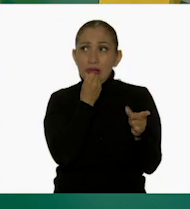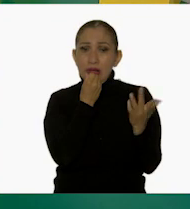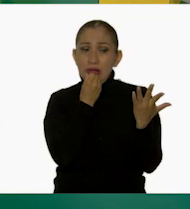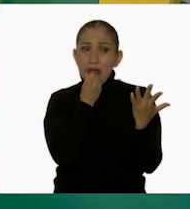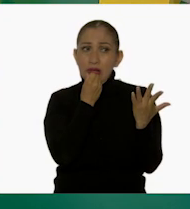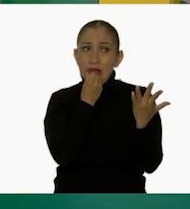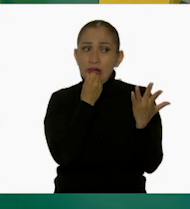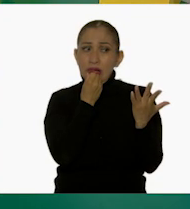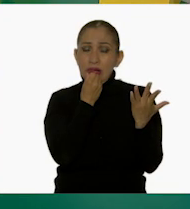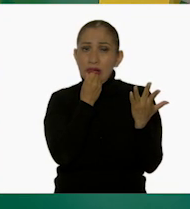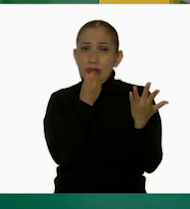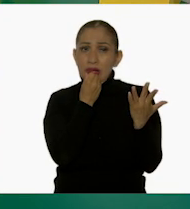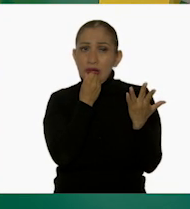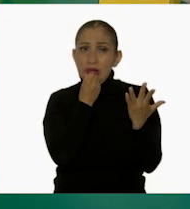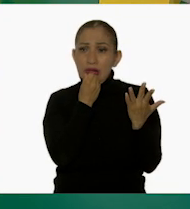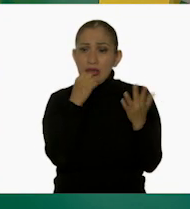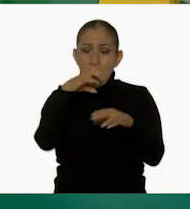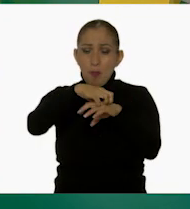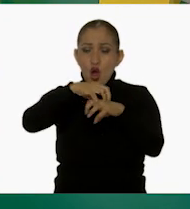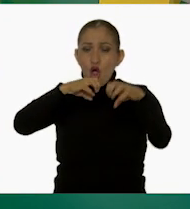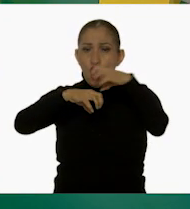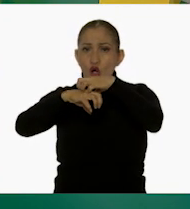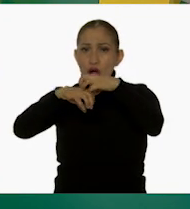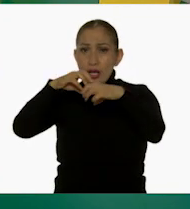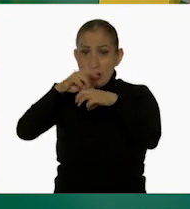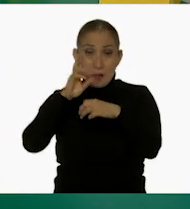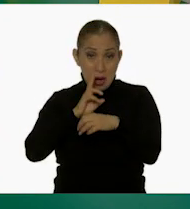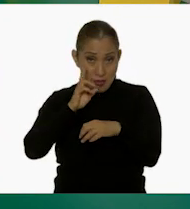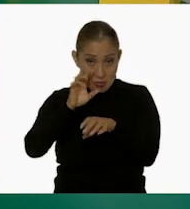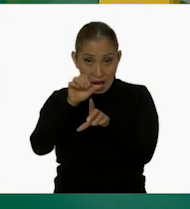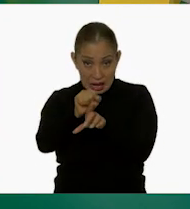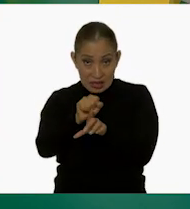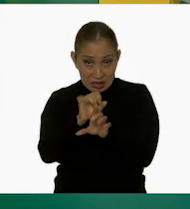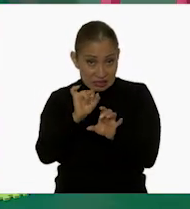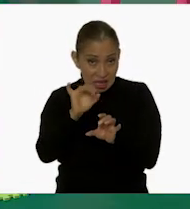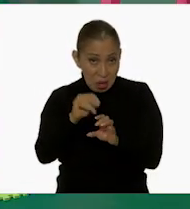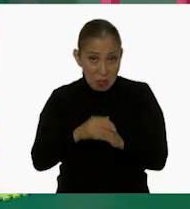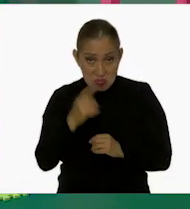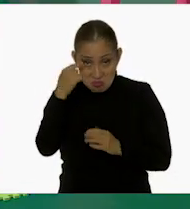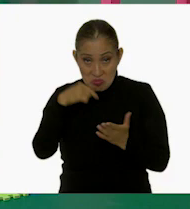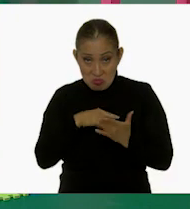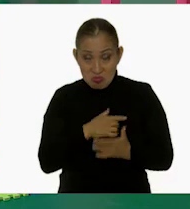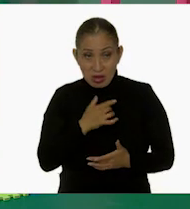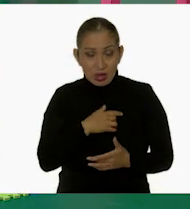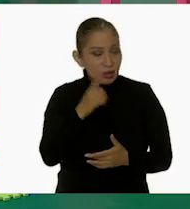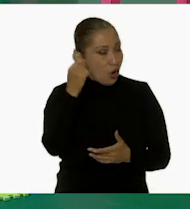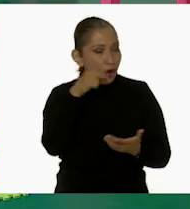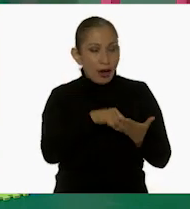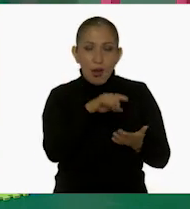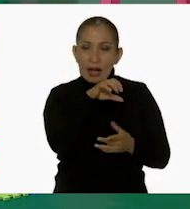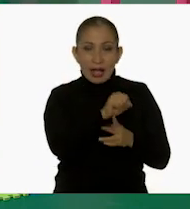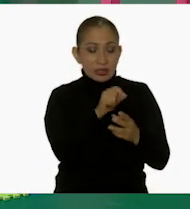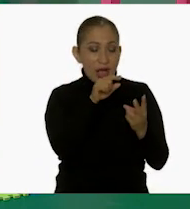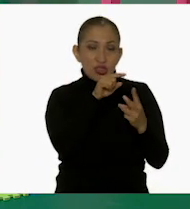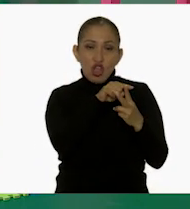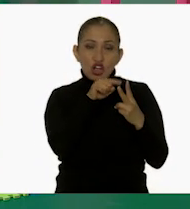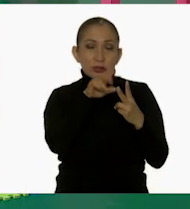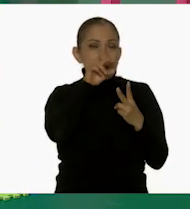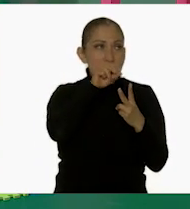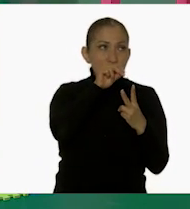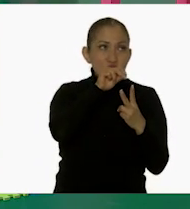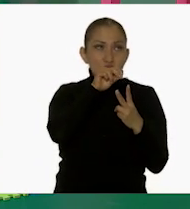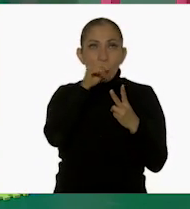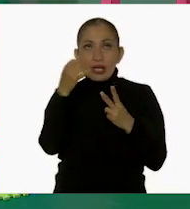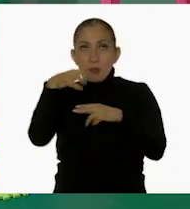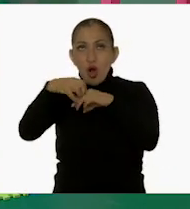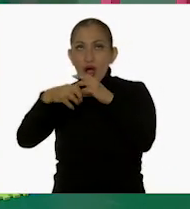Vamos a ver. De los bloques, ¿verdad? Vamos a ver si le alcanza. Pues no le va a alcanzar para las dos cosas, ¿verdad, niñas y